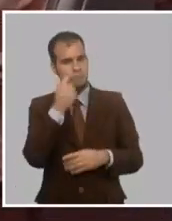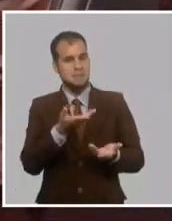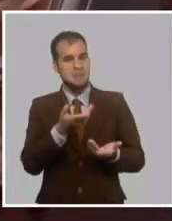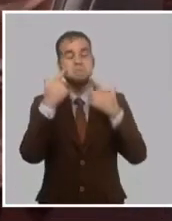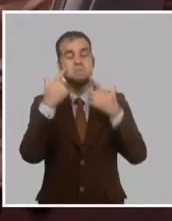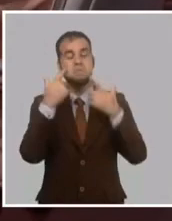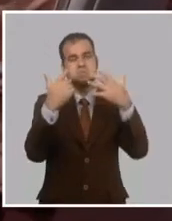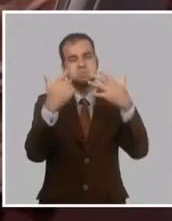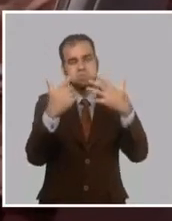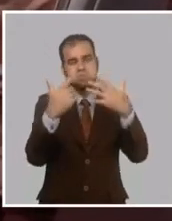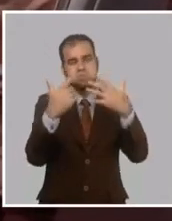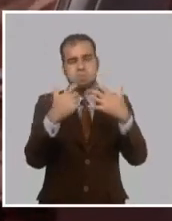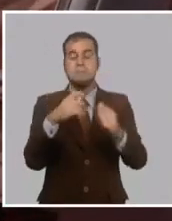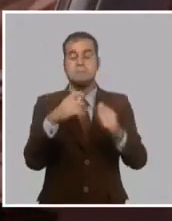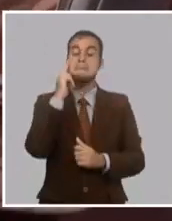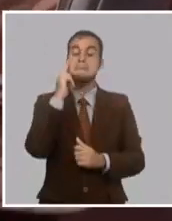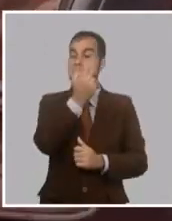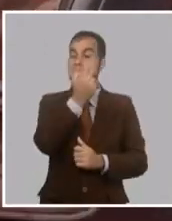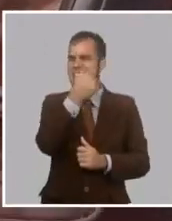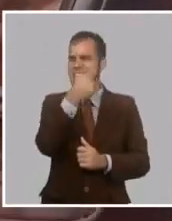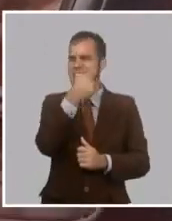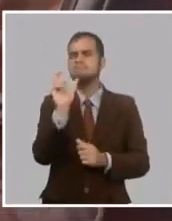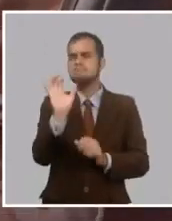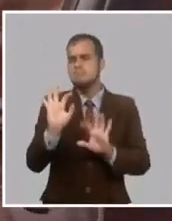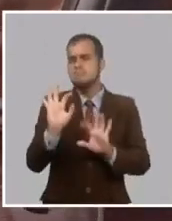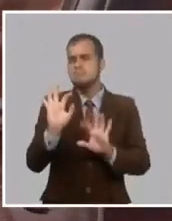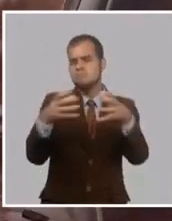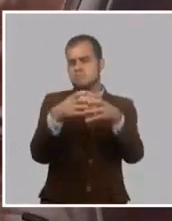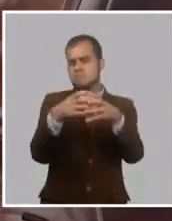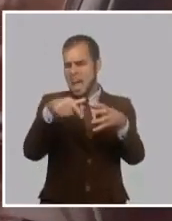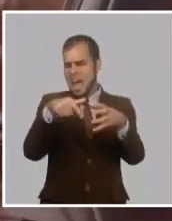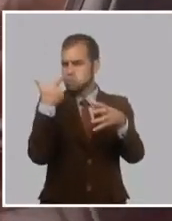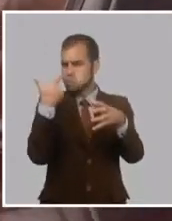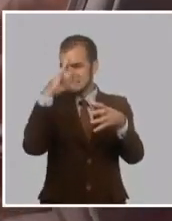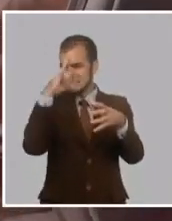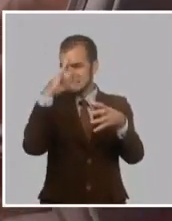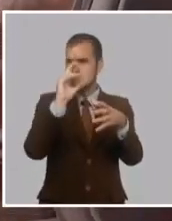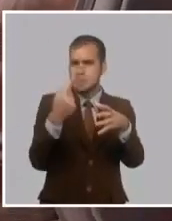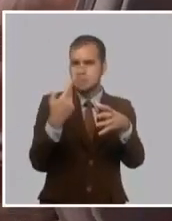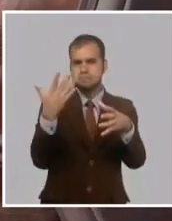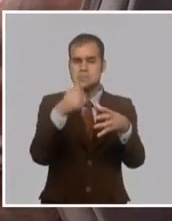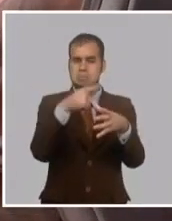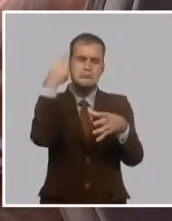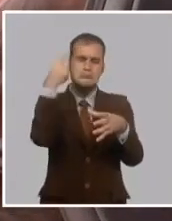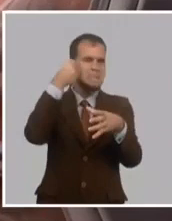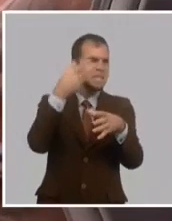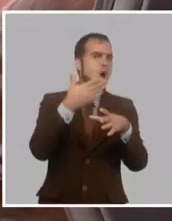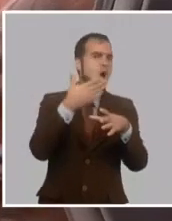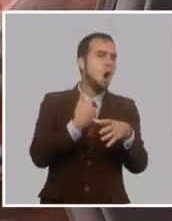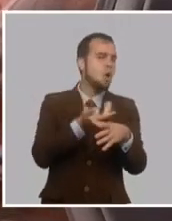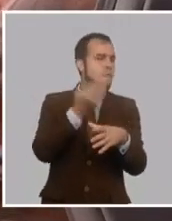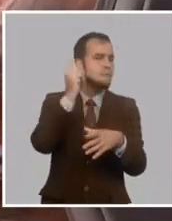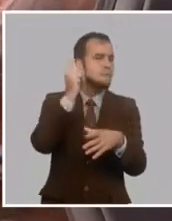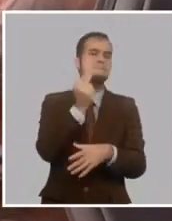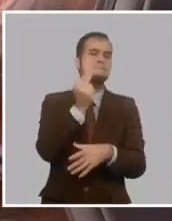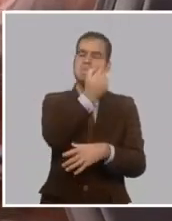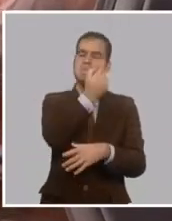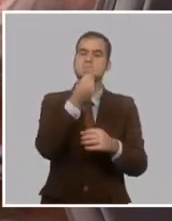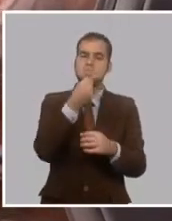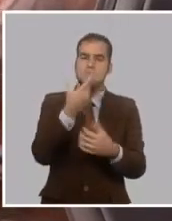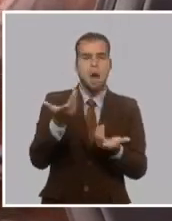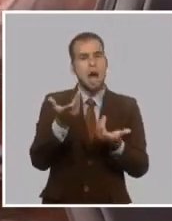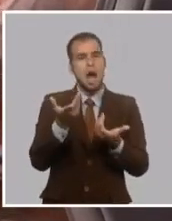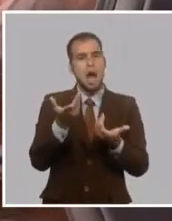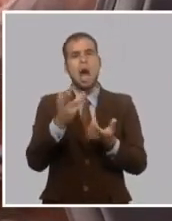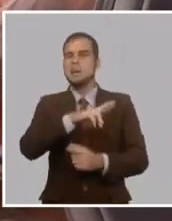Martí el tema de la unidad? ¿Cómo concebía la unidad de las fuerzas revolucionarias para enfrentar la revolución, para